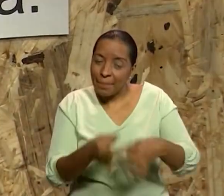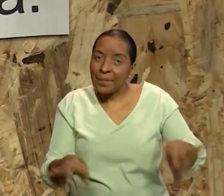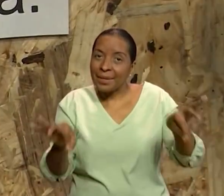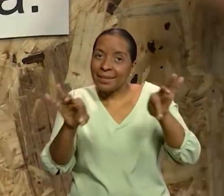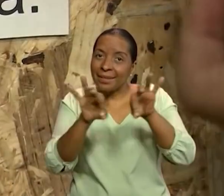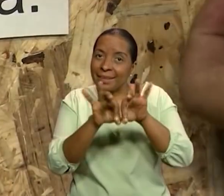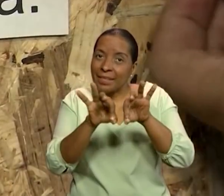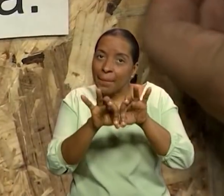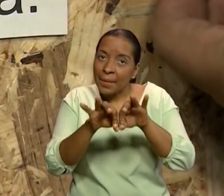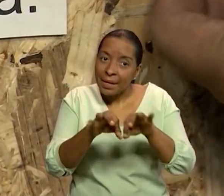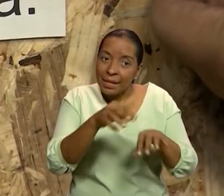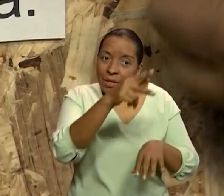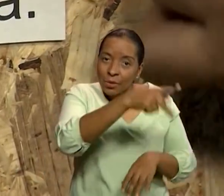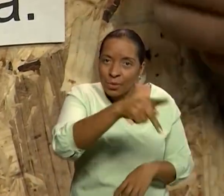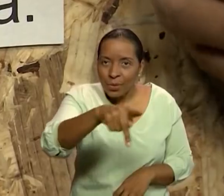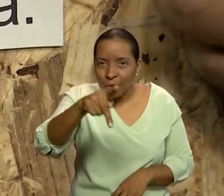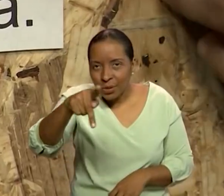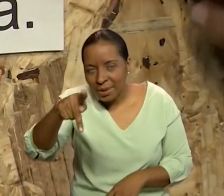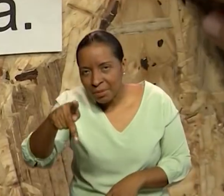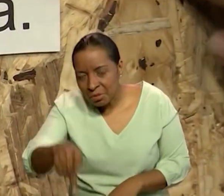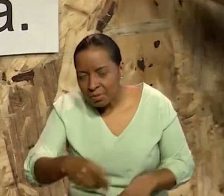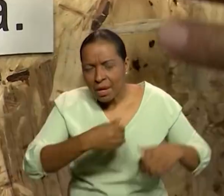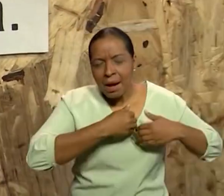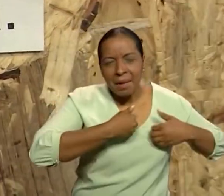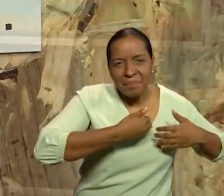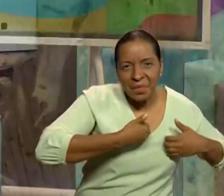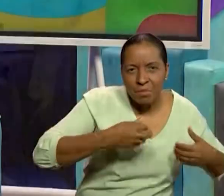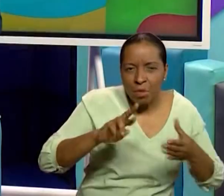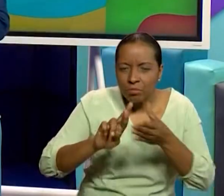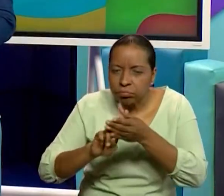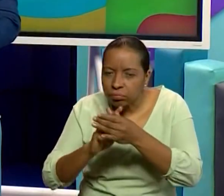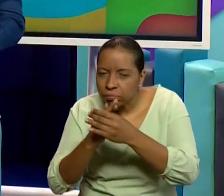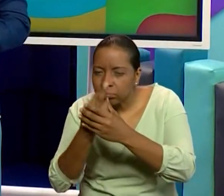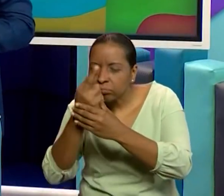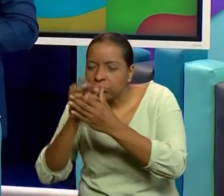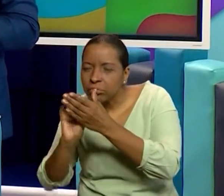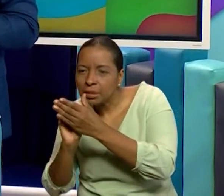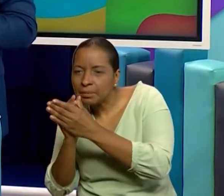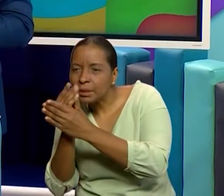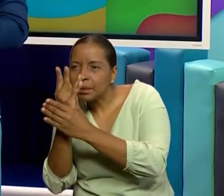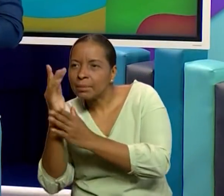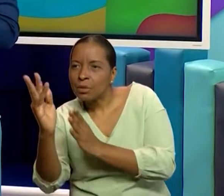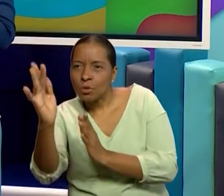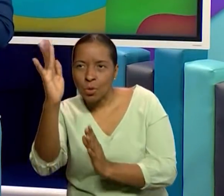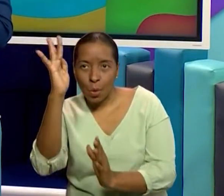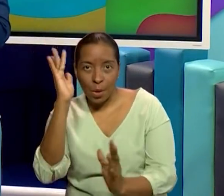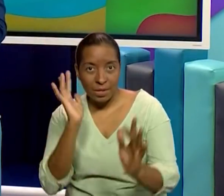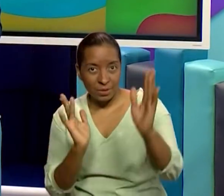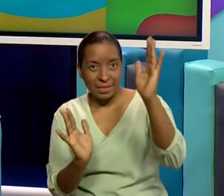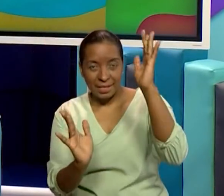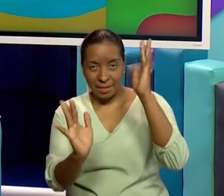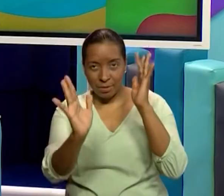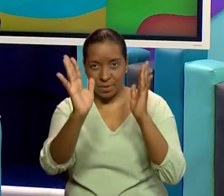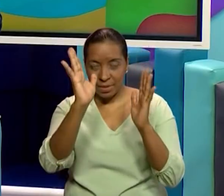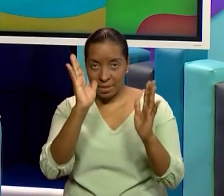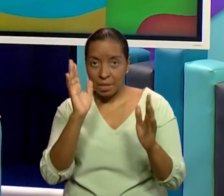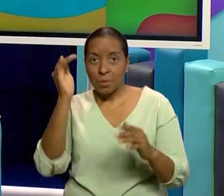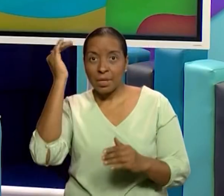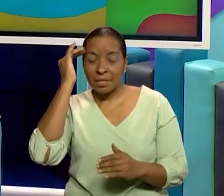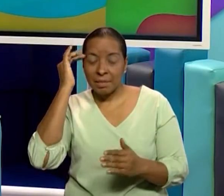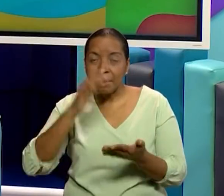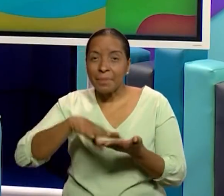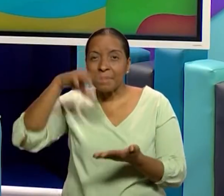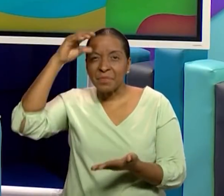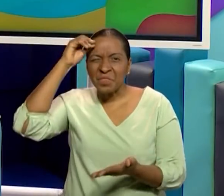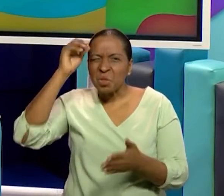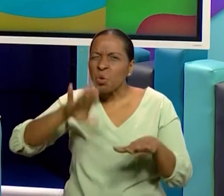todos los seres vivos. Entonces, todo este ciclo del agua debemos de saber qué es desde